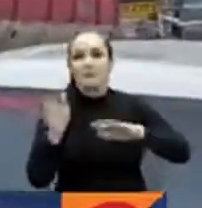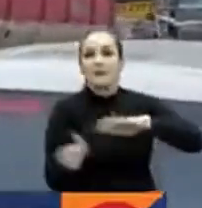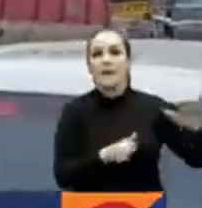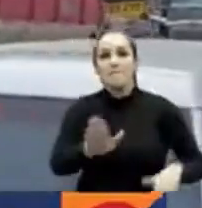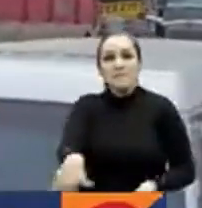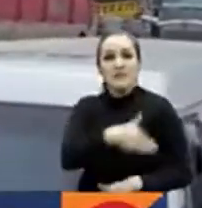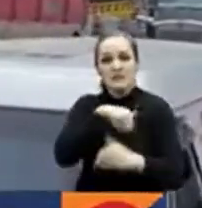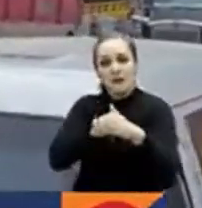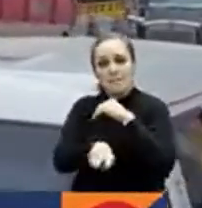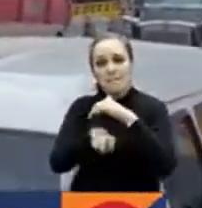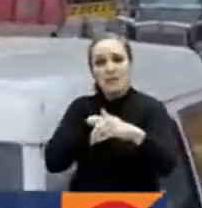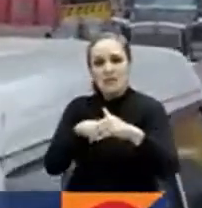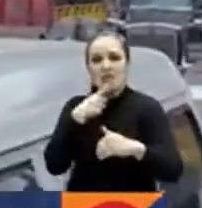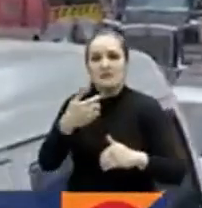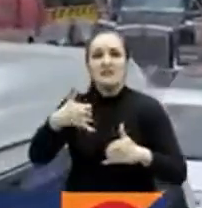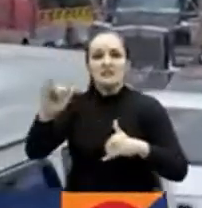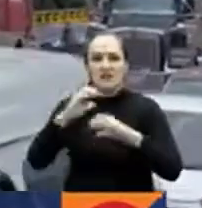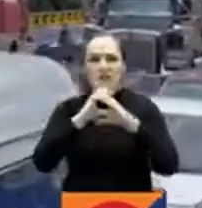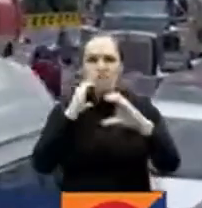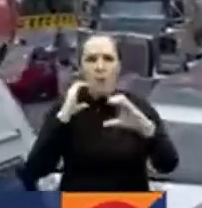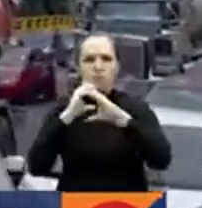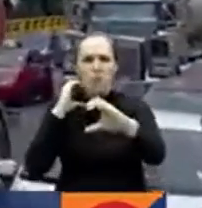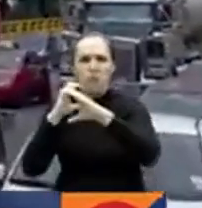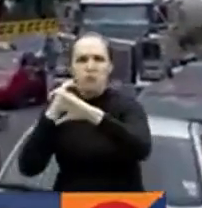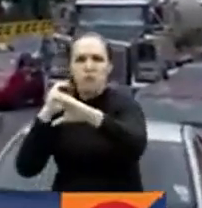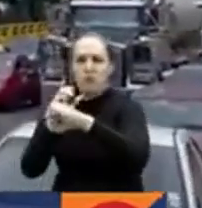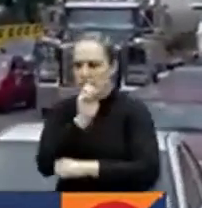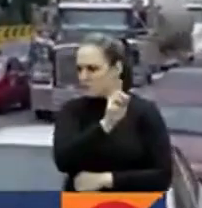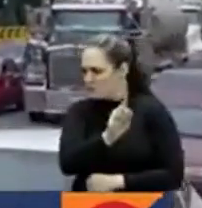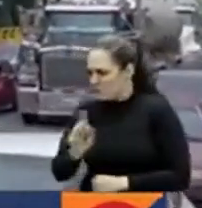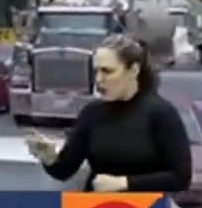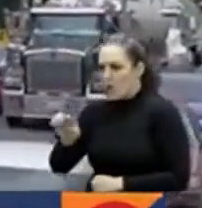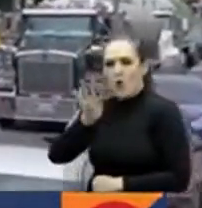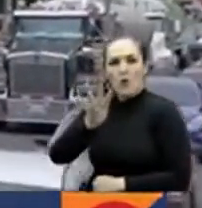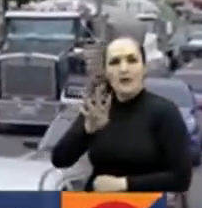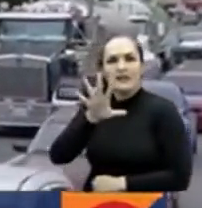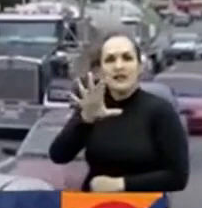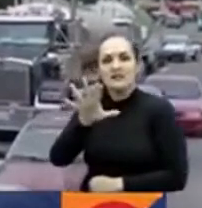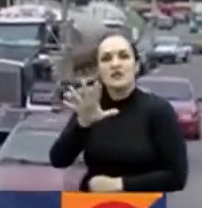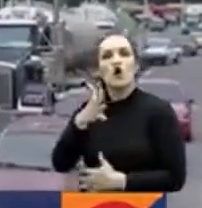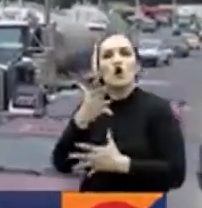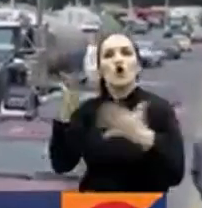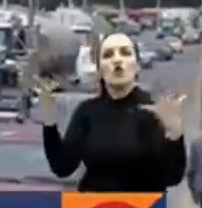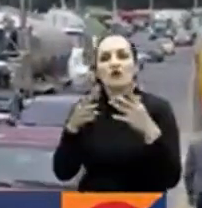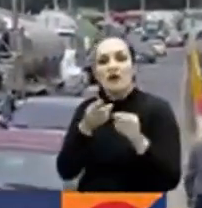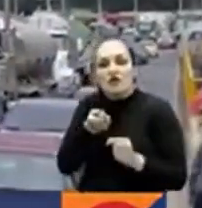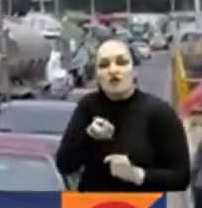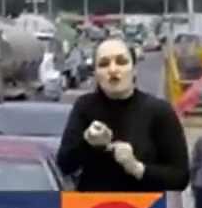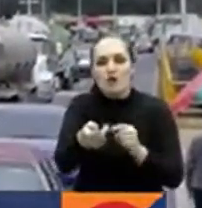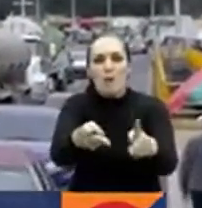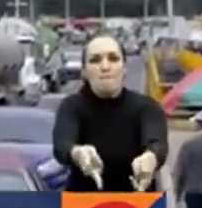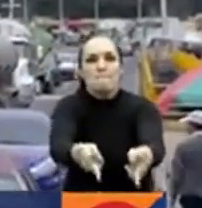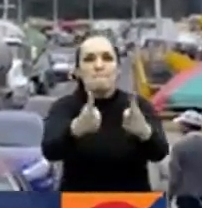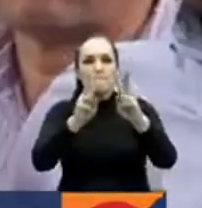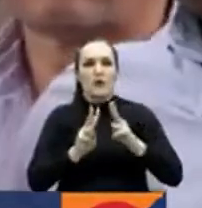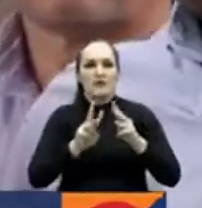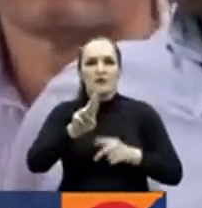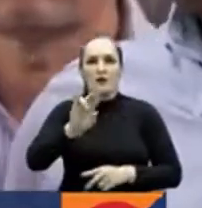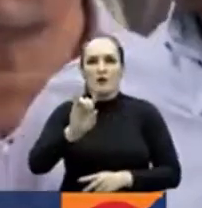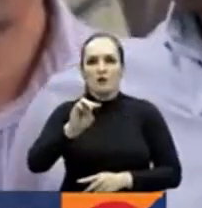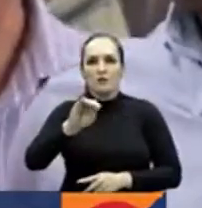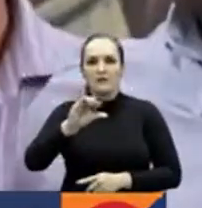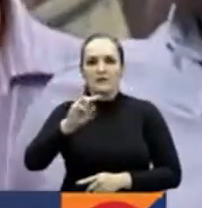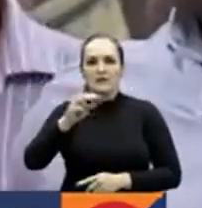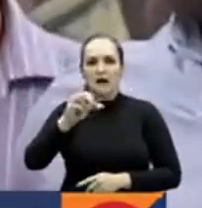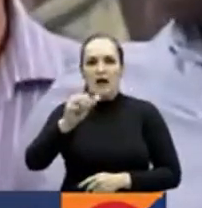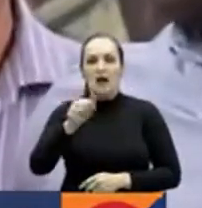reportó la llegada en caravana de 45 carrotanques al puente Rumichaca en la frontera con Ecuador con combustibles líquidos. Vamos